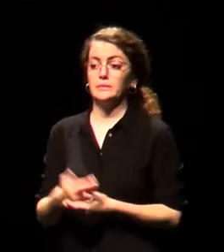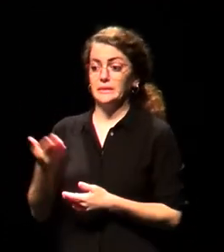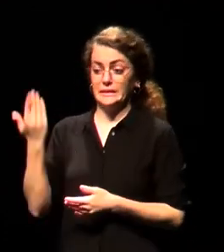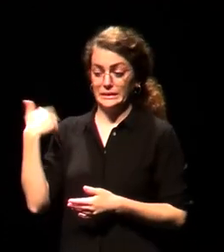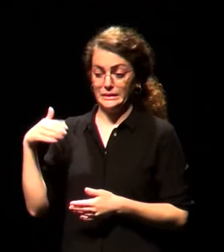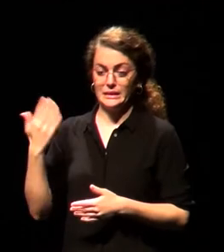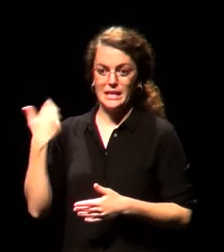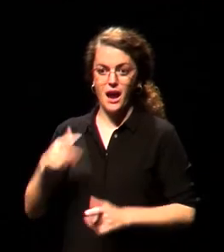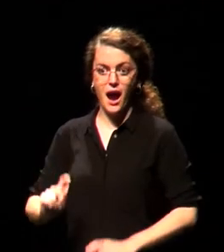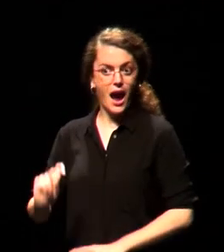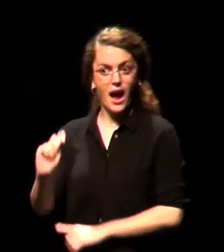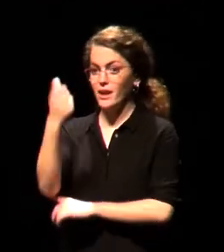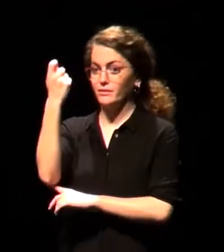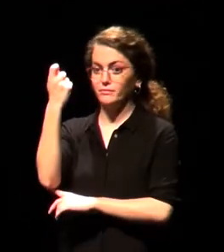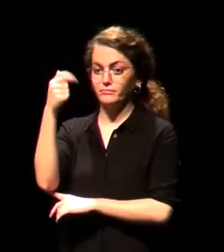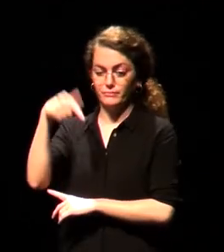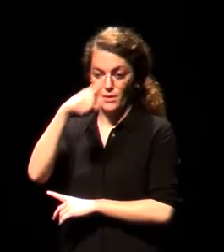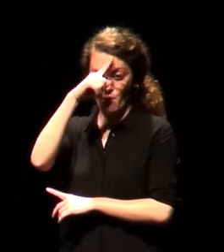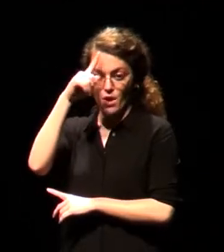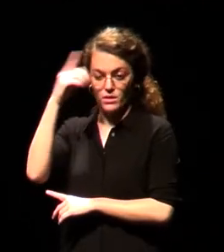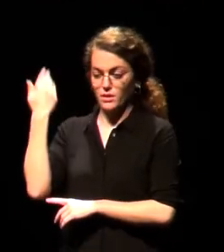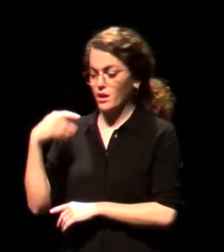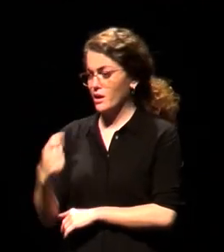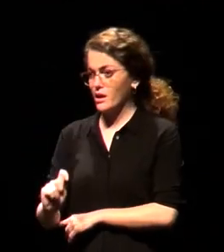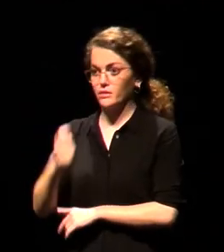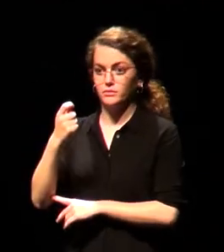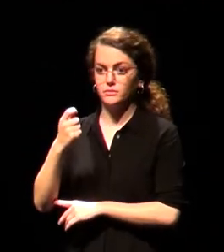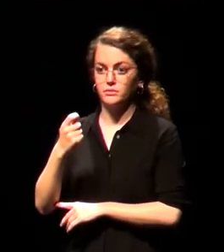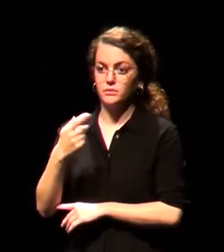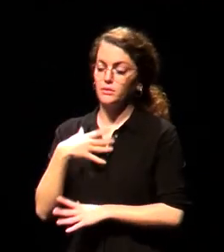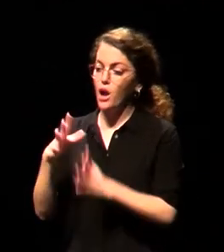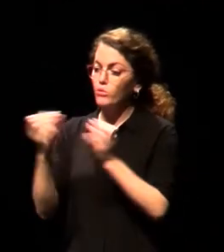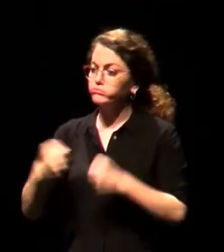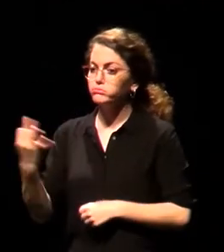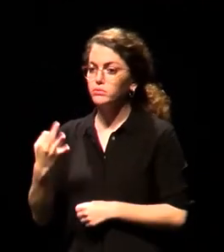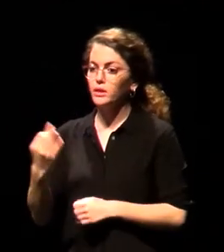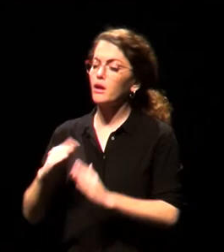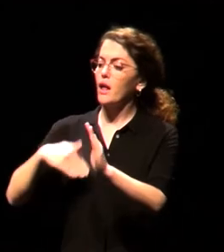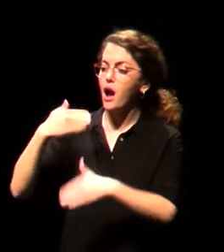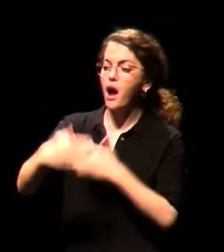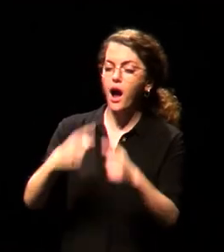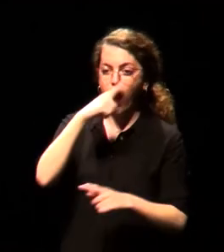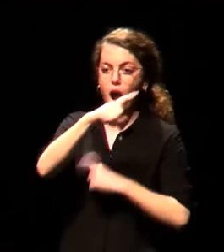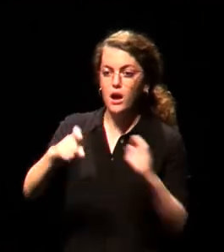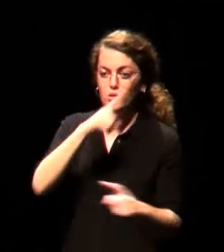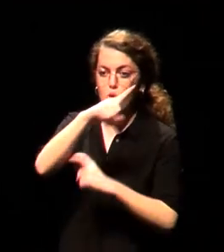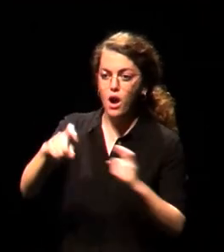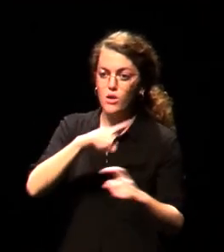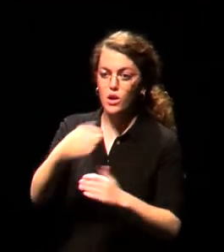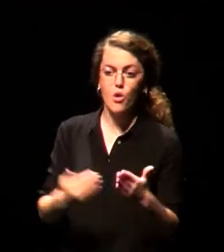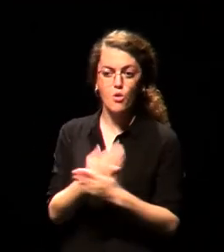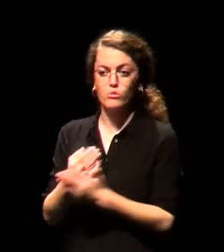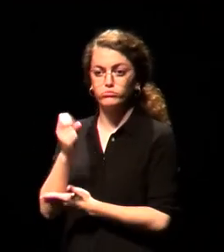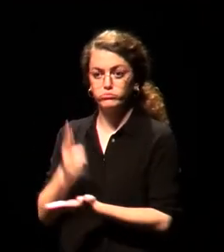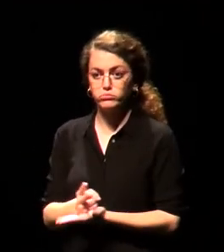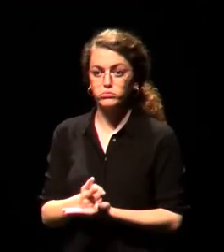reunión, sesión realizada en Madrid, se acordó seguir con nuevas ediciones, celebrándolas anualmente e incorporando a la organización